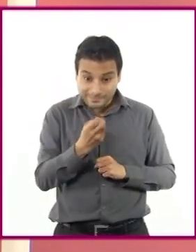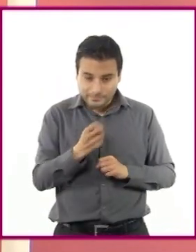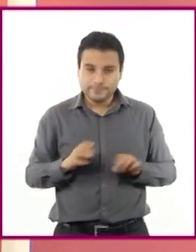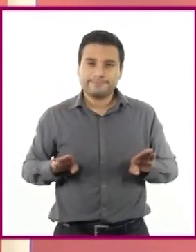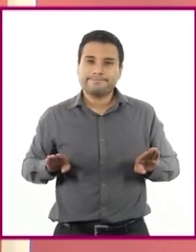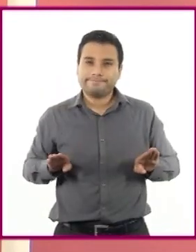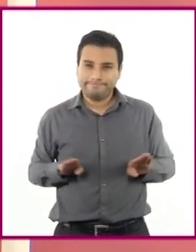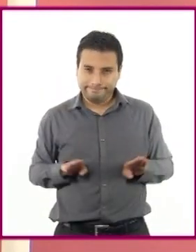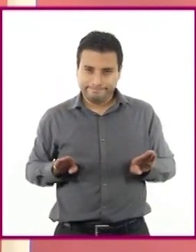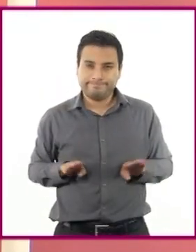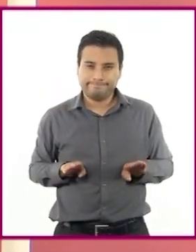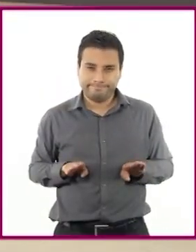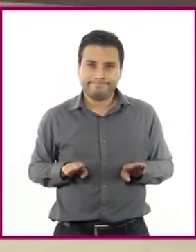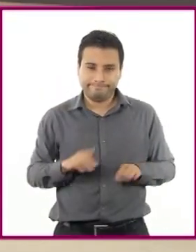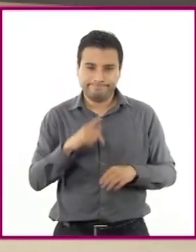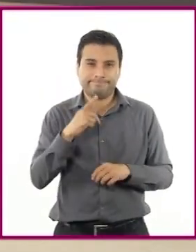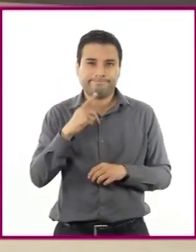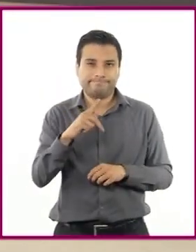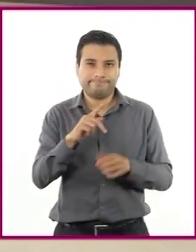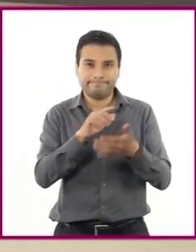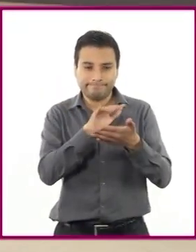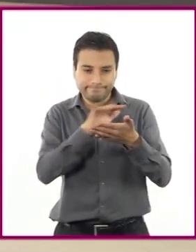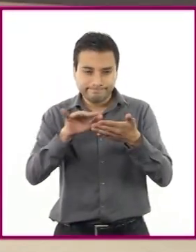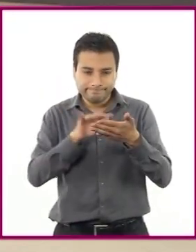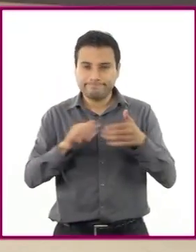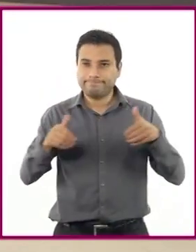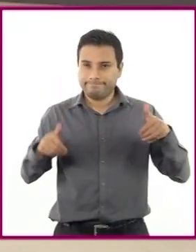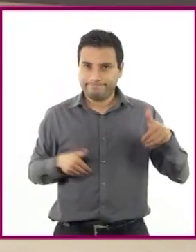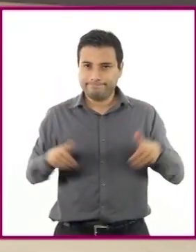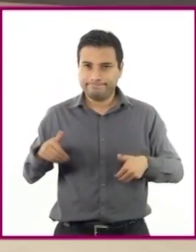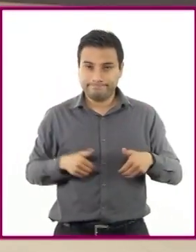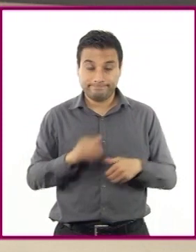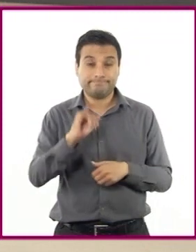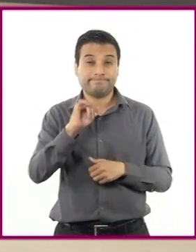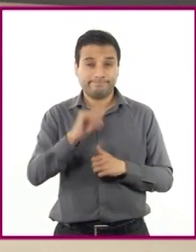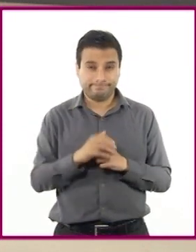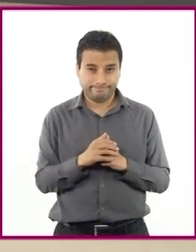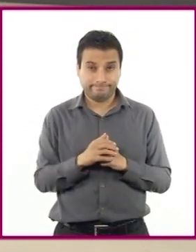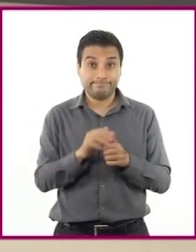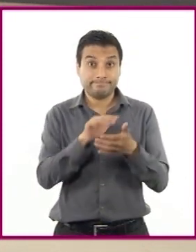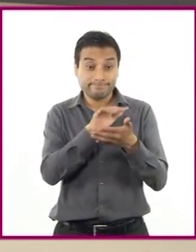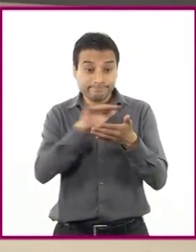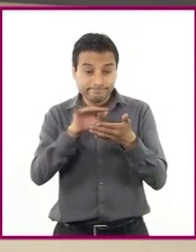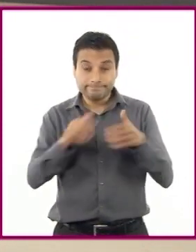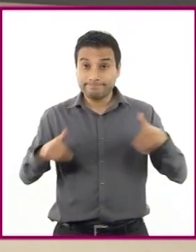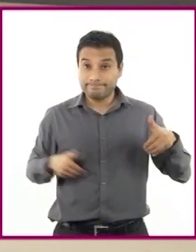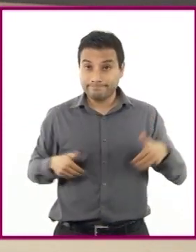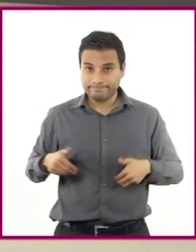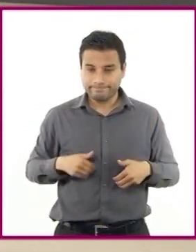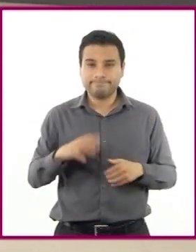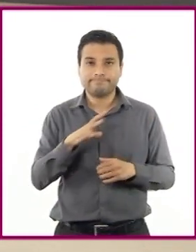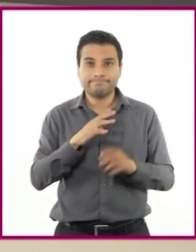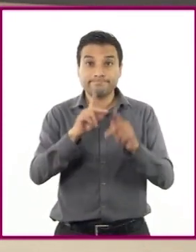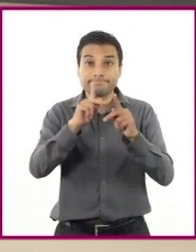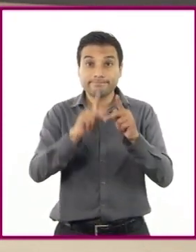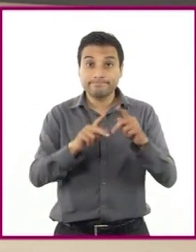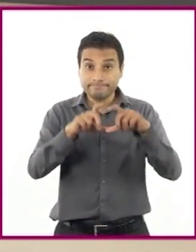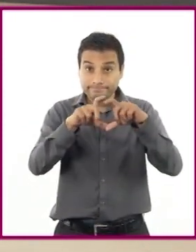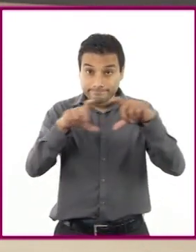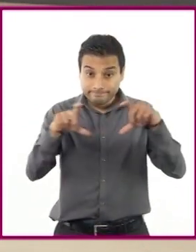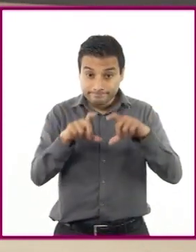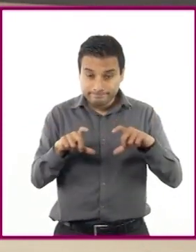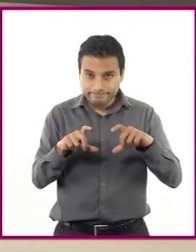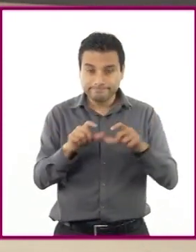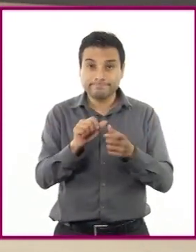textos teatrales. Así es. Los textos teatrales se dividen en actos y en escenas que representan la trama